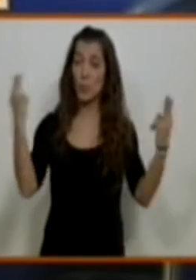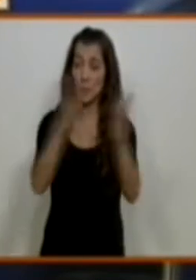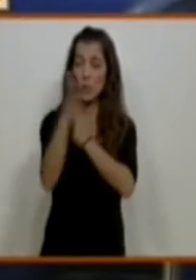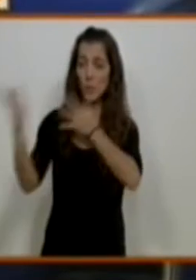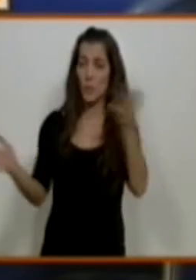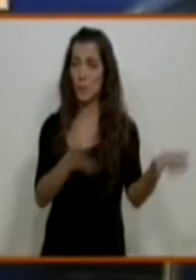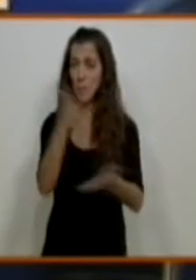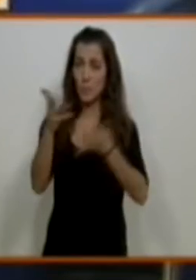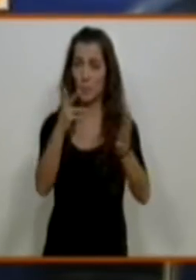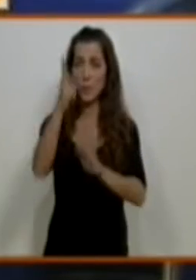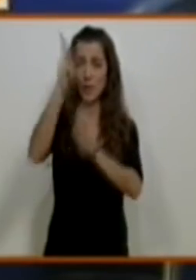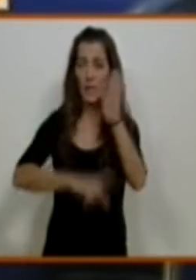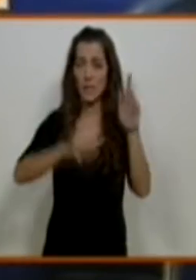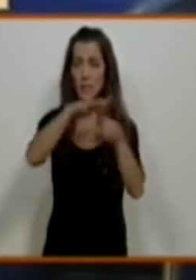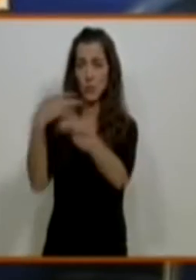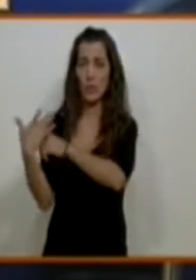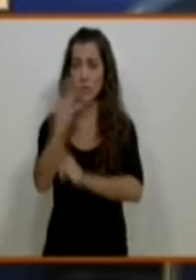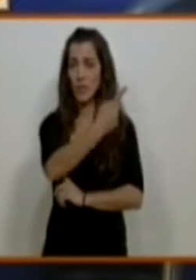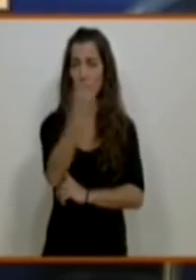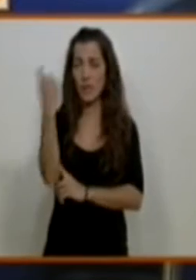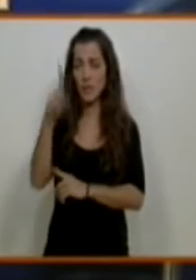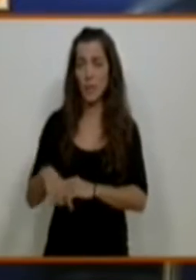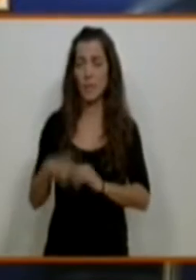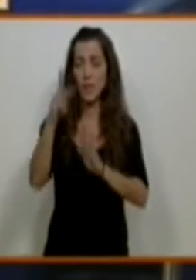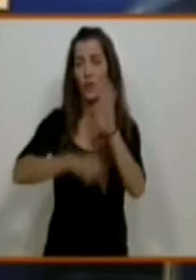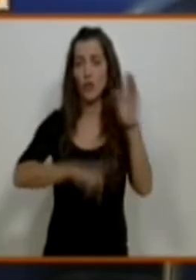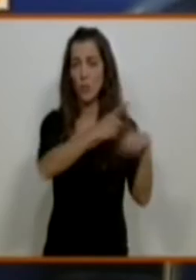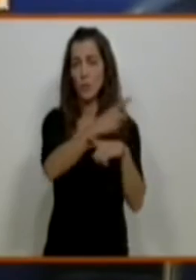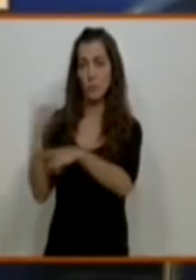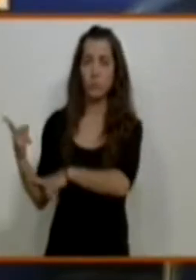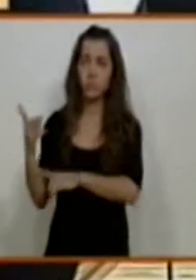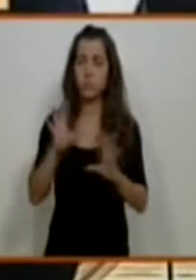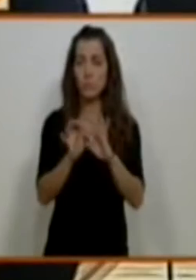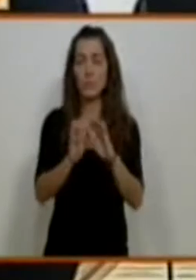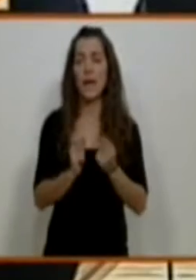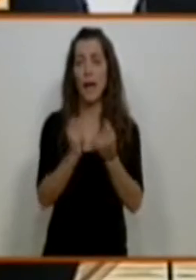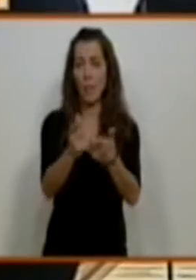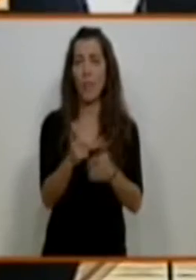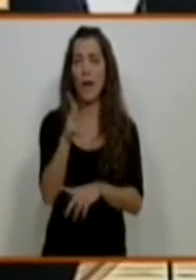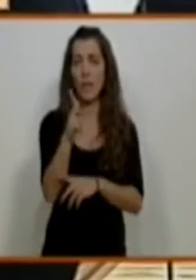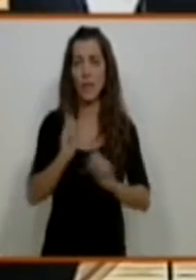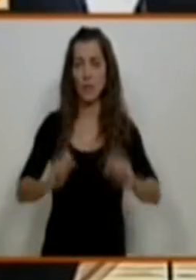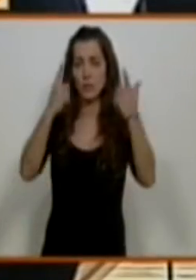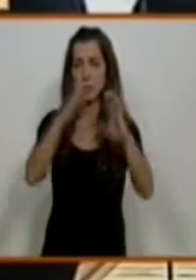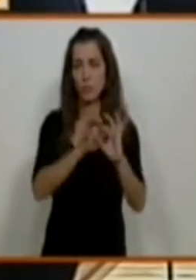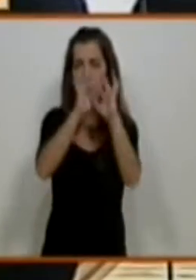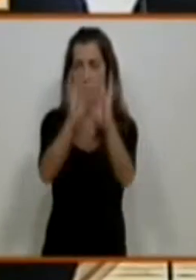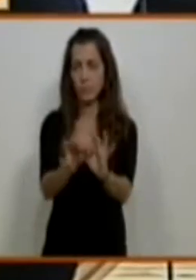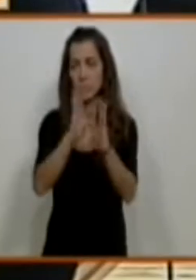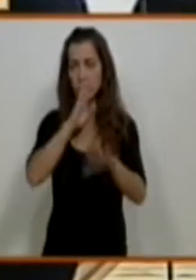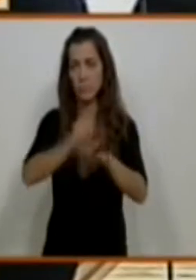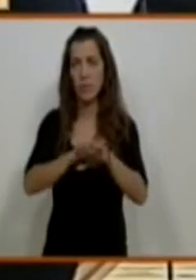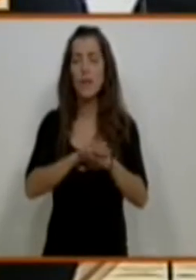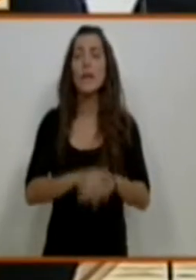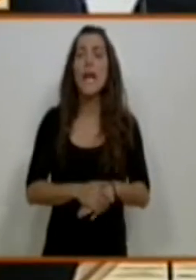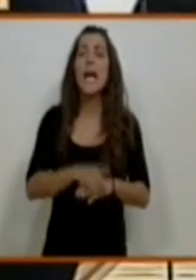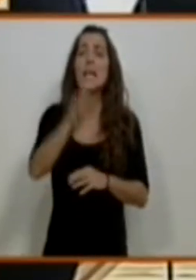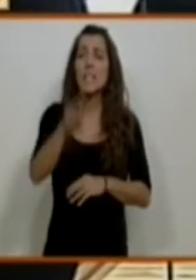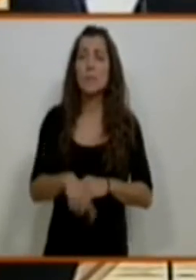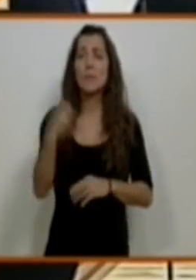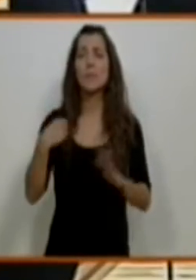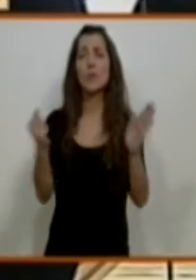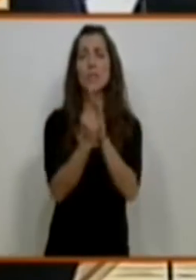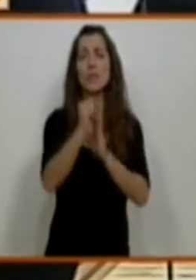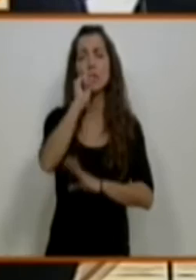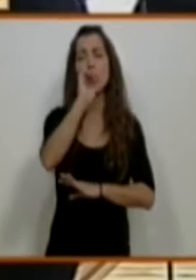necesarias y establecerán las normas pertinentes para hacer efectivo este derecho». En su artículo 35, «Todos los españoles tienen el deber de